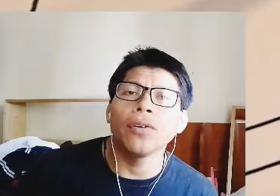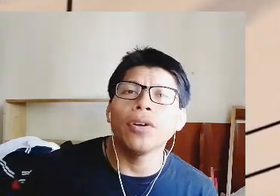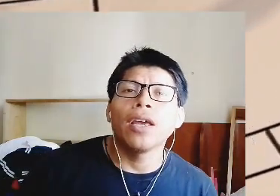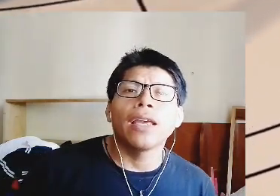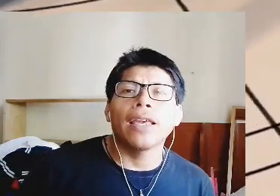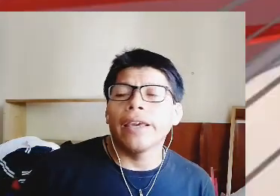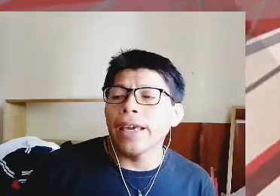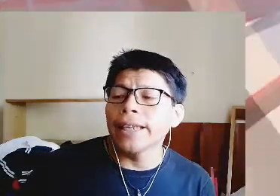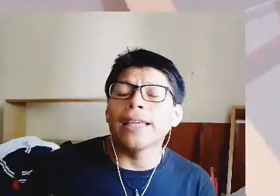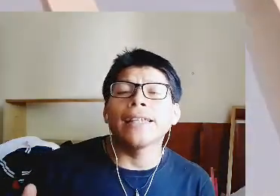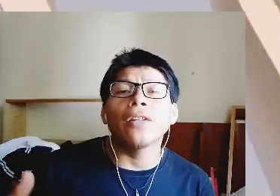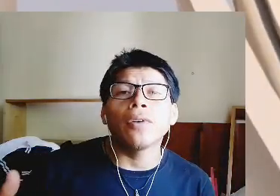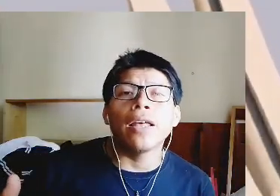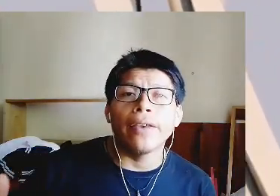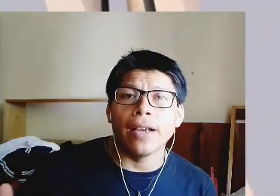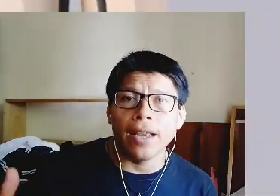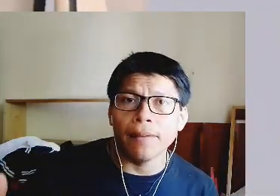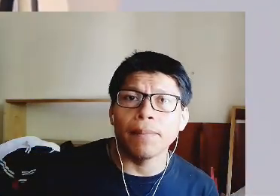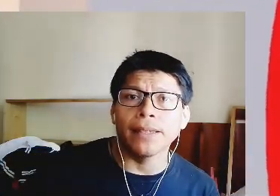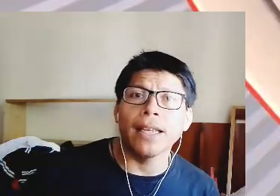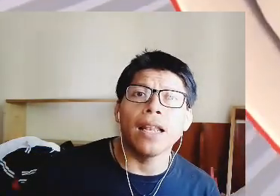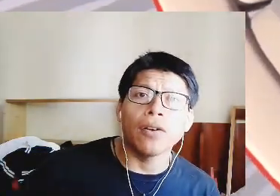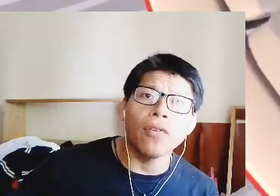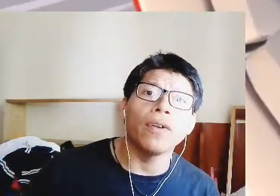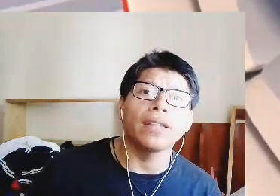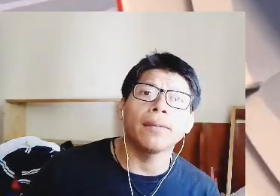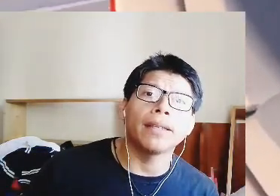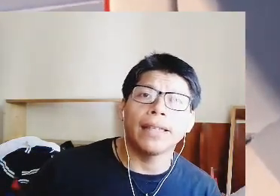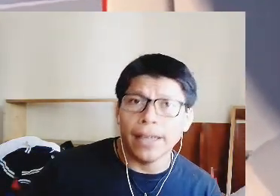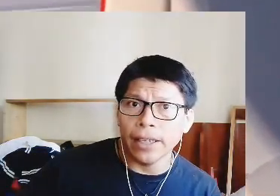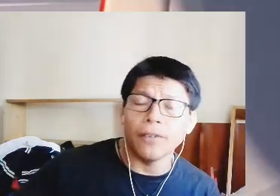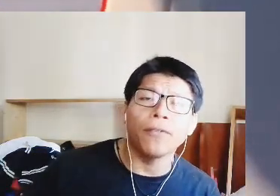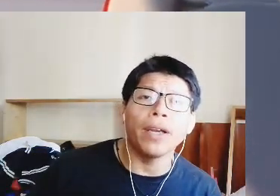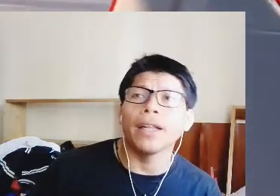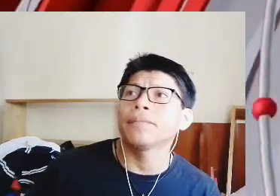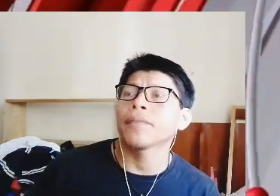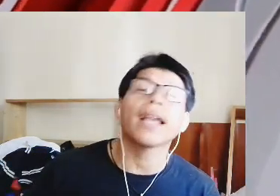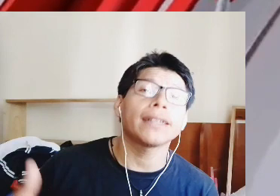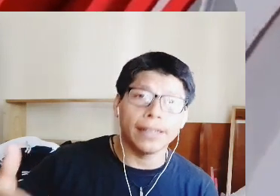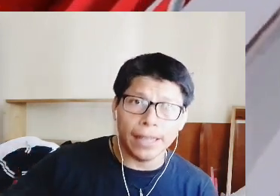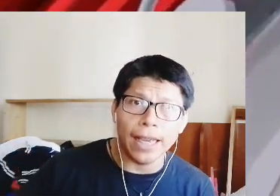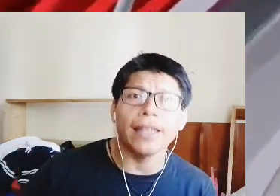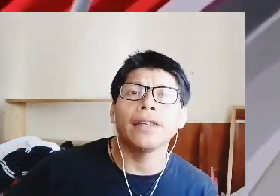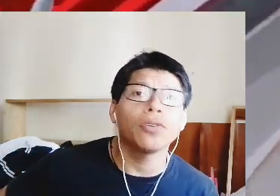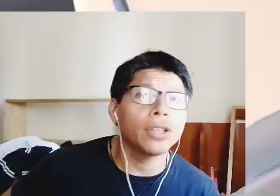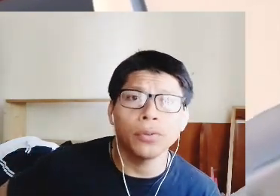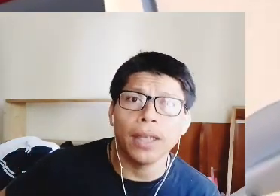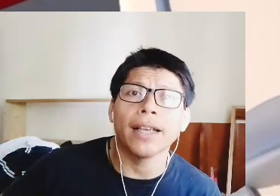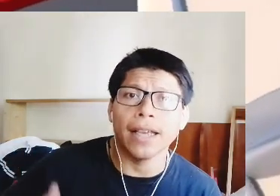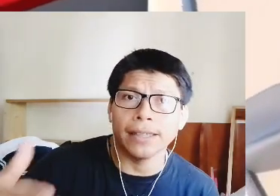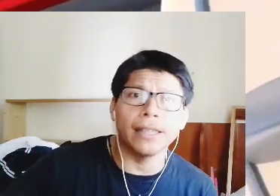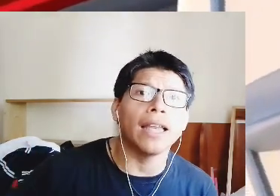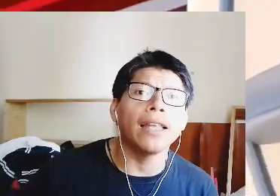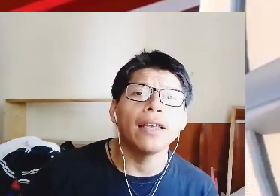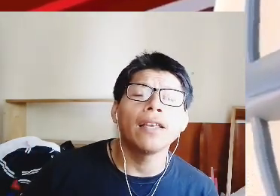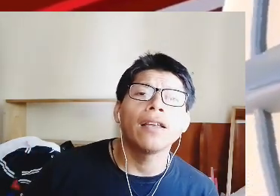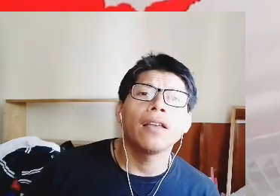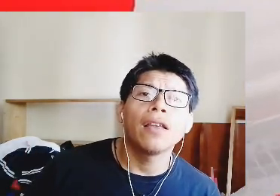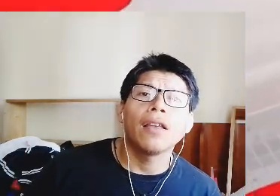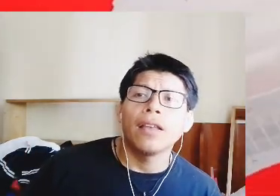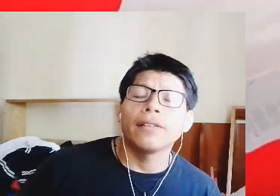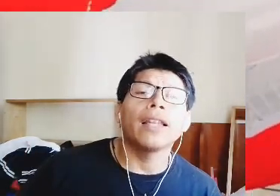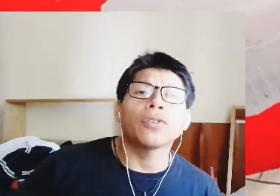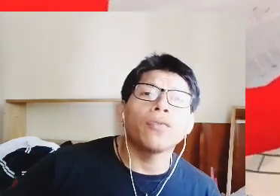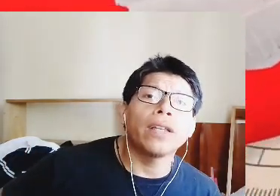que originó que ella ya no la dejaran pasar a la conferencia mañanera y fuera castigada no censurada castigada